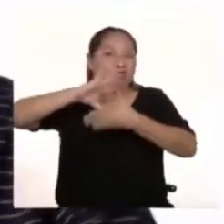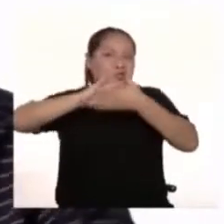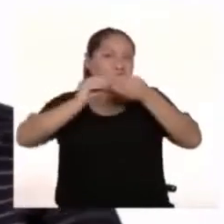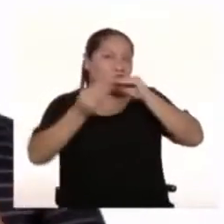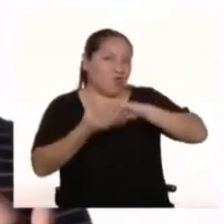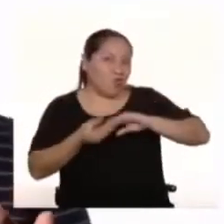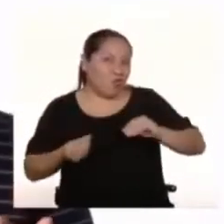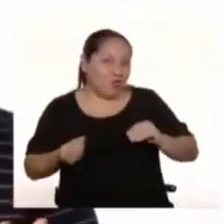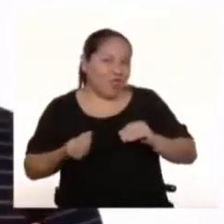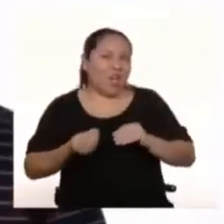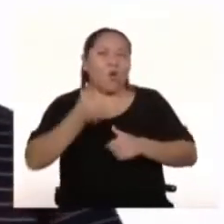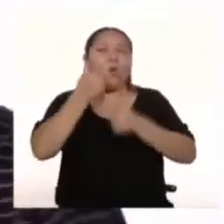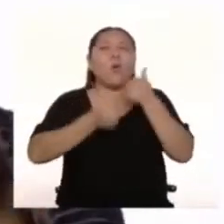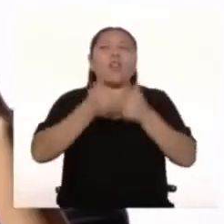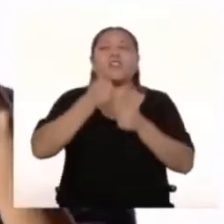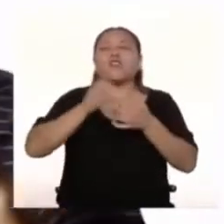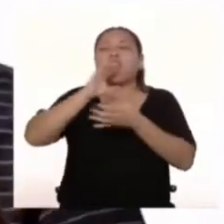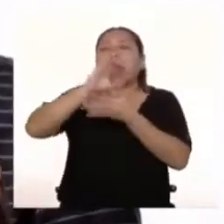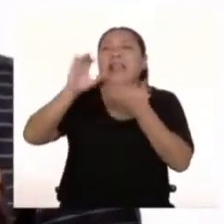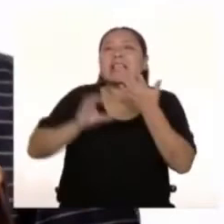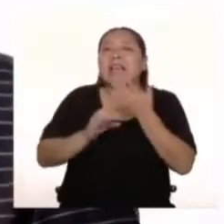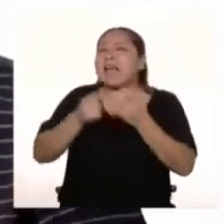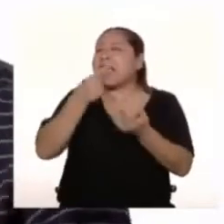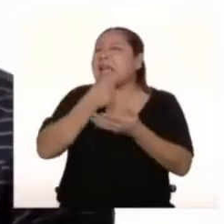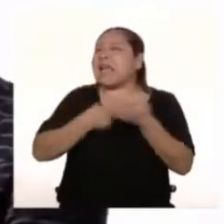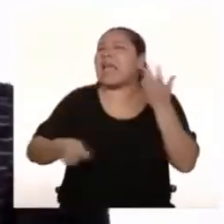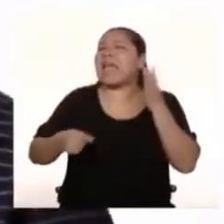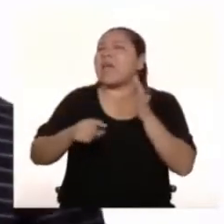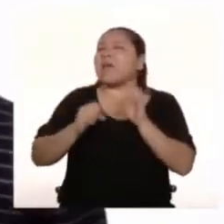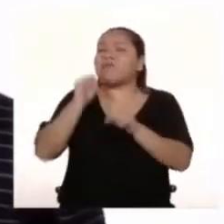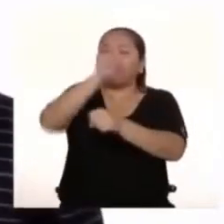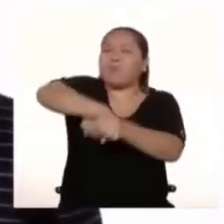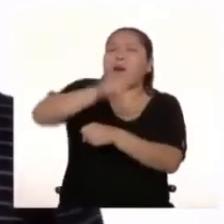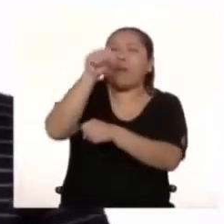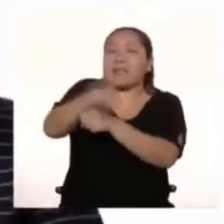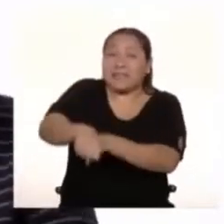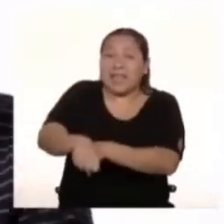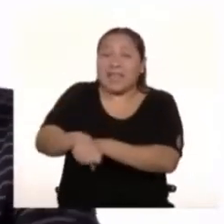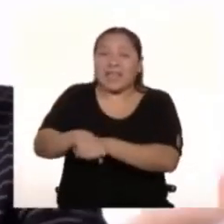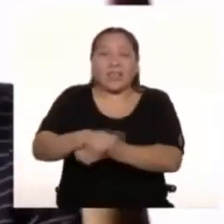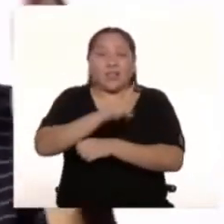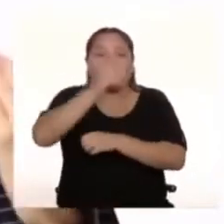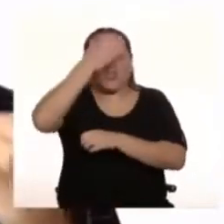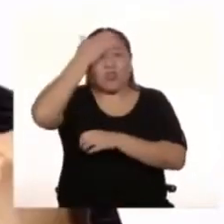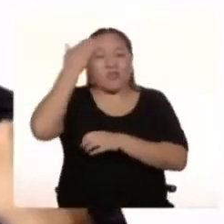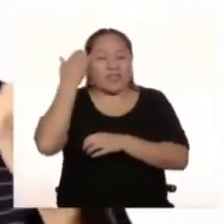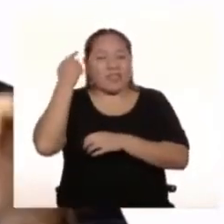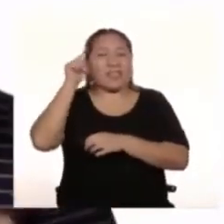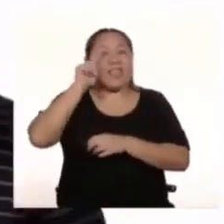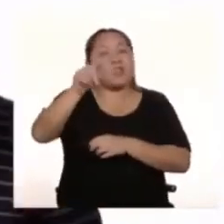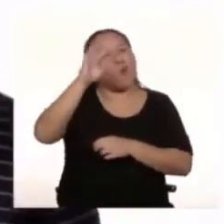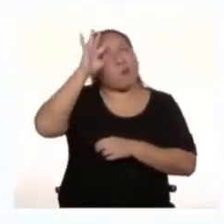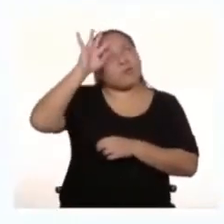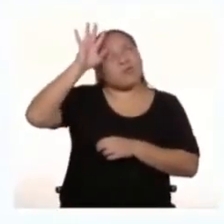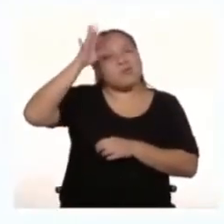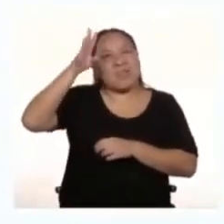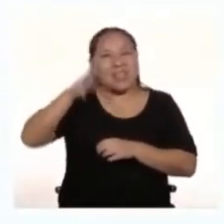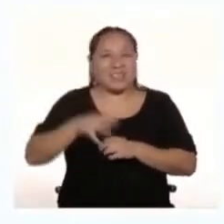identidad Cuáles son sus cualidades Las misiones Que emprende Y no olvides mencionar Que está inspirado En ti